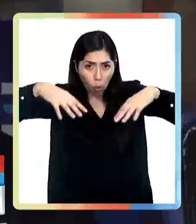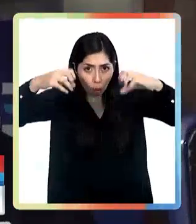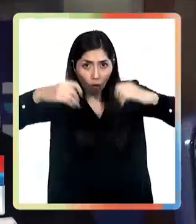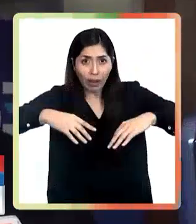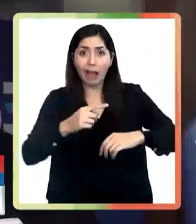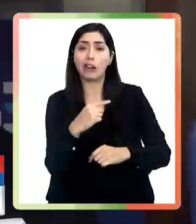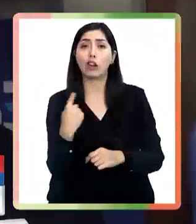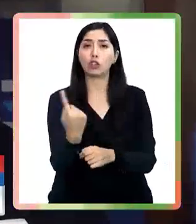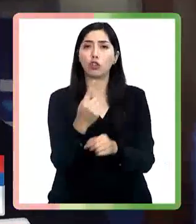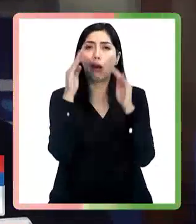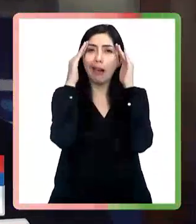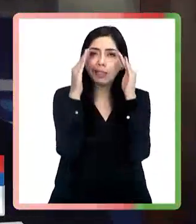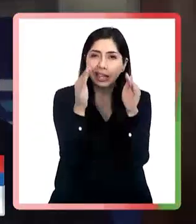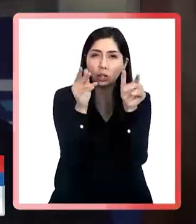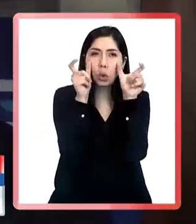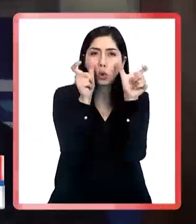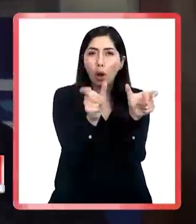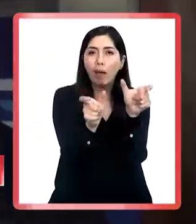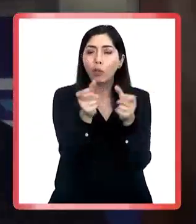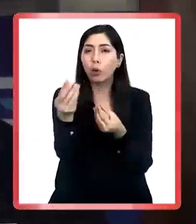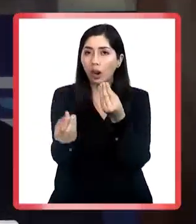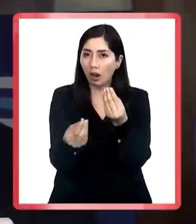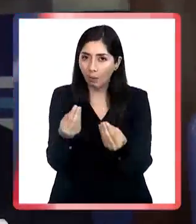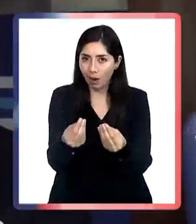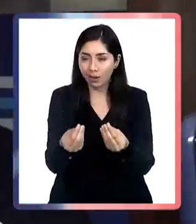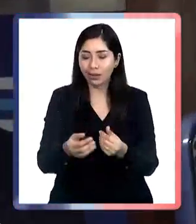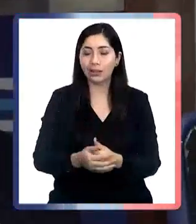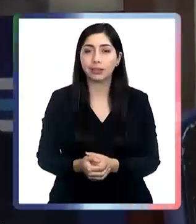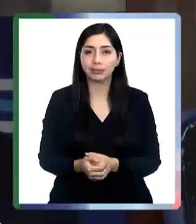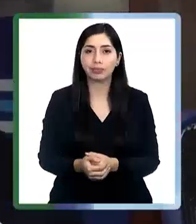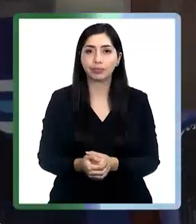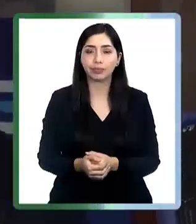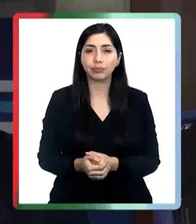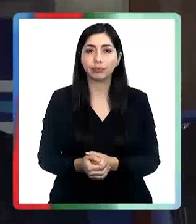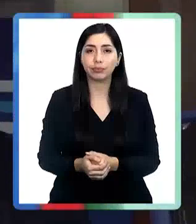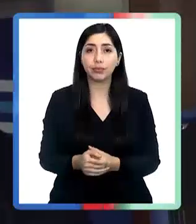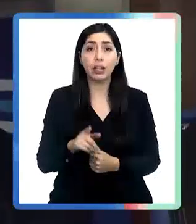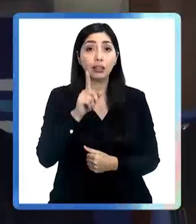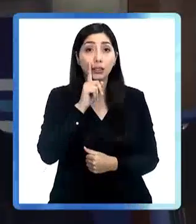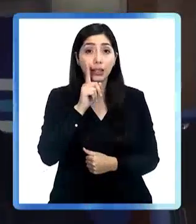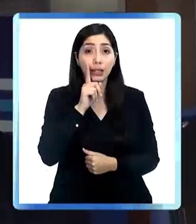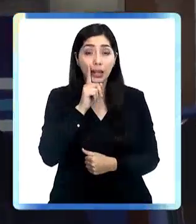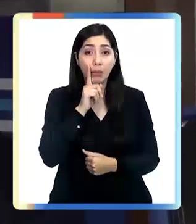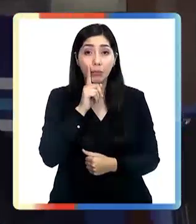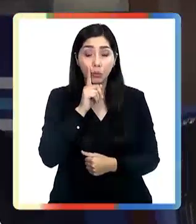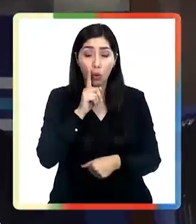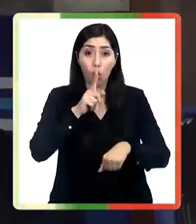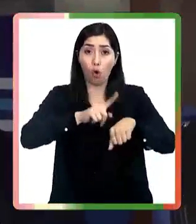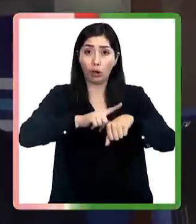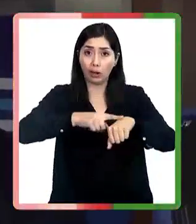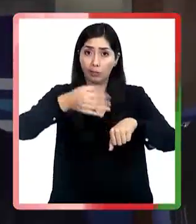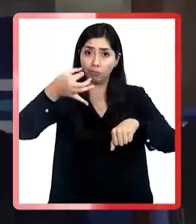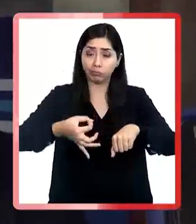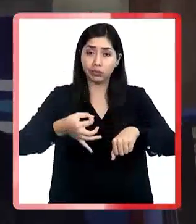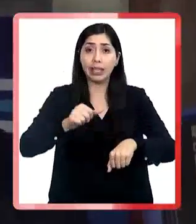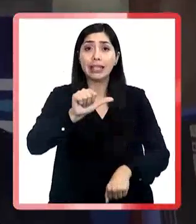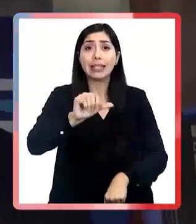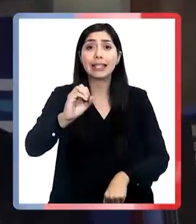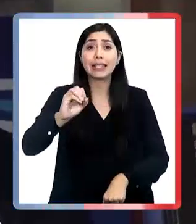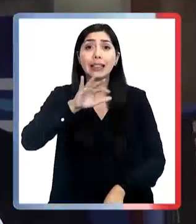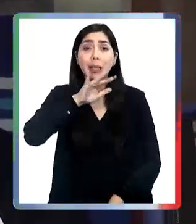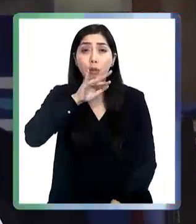estamos atentos, estamos monitoreando lo que está ocurriendo. Tenemos exactitud horaria, ¿cierto? Cada 60